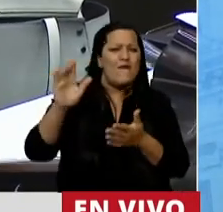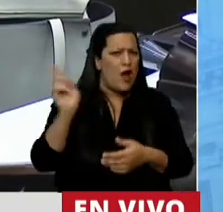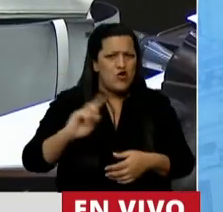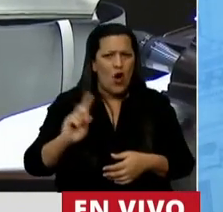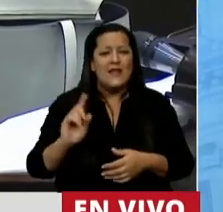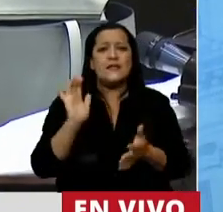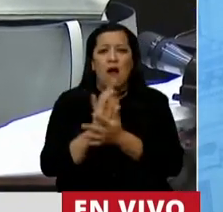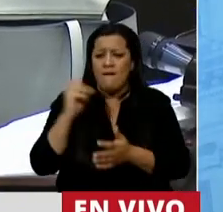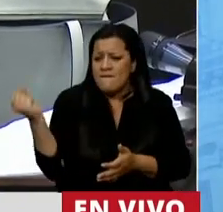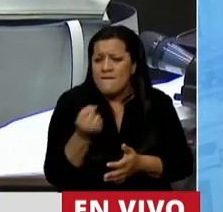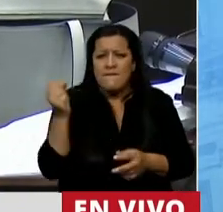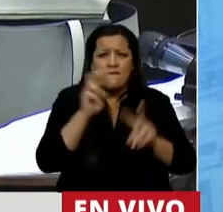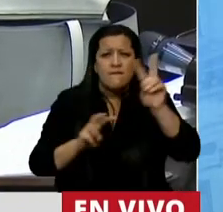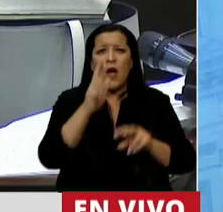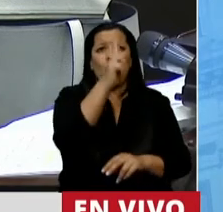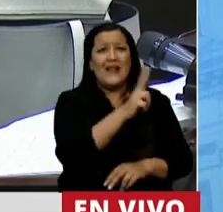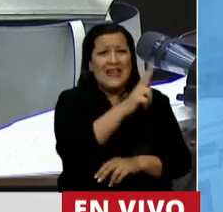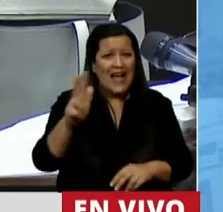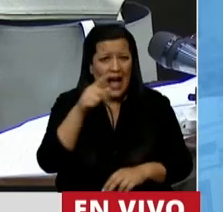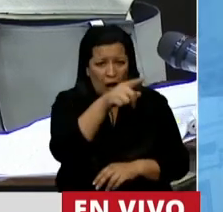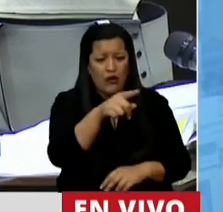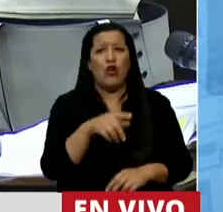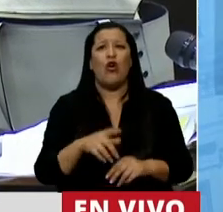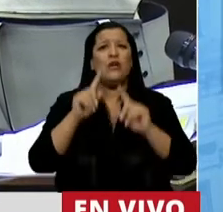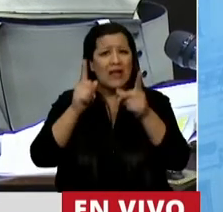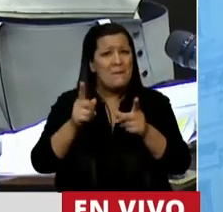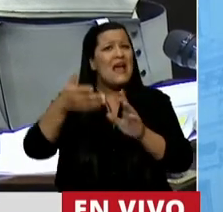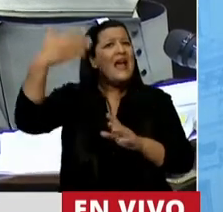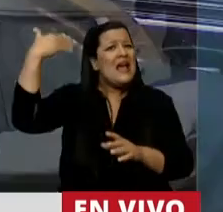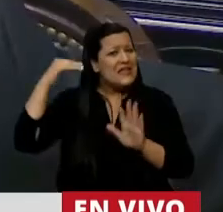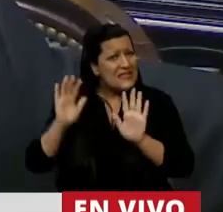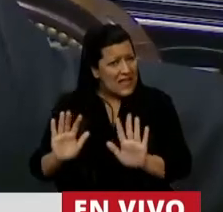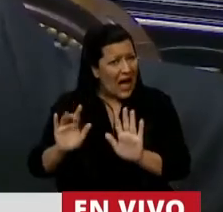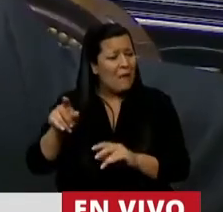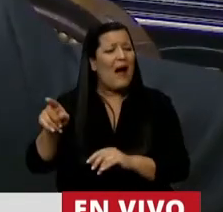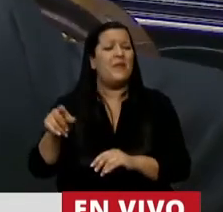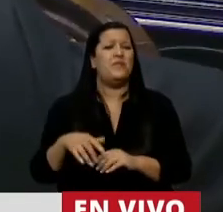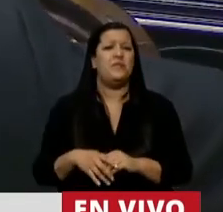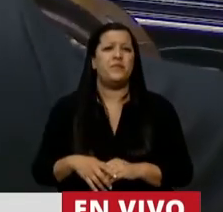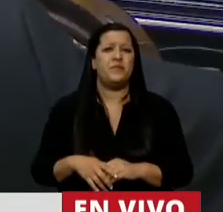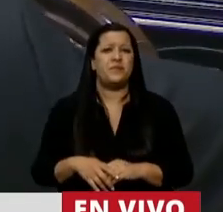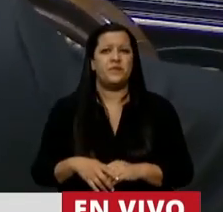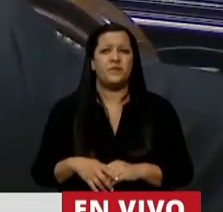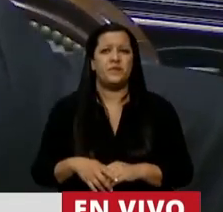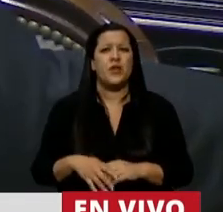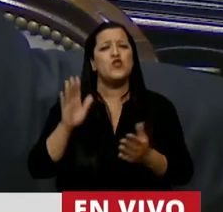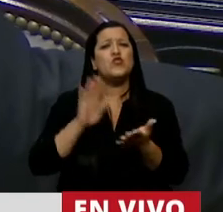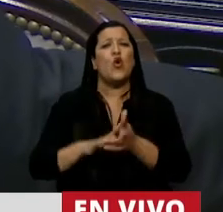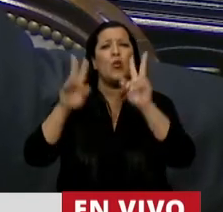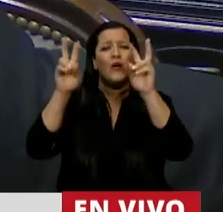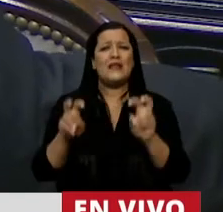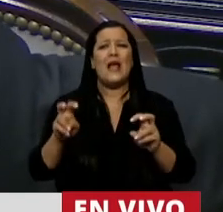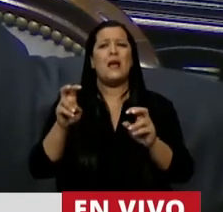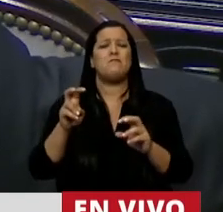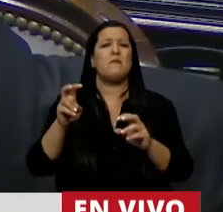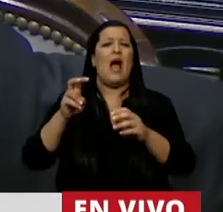es una búsqueda que estaba en el Concilio Vaticano II, que estaba y está en todo lo que tiene que ver con el magisterio